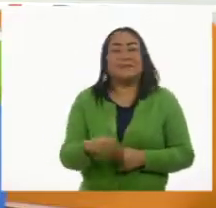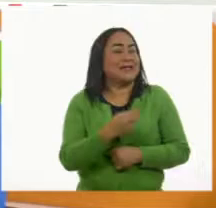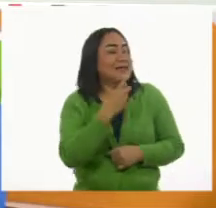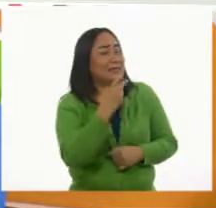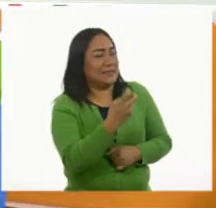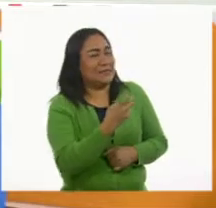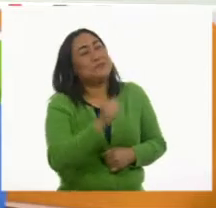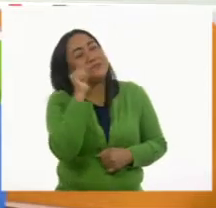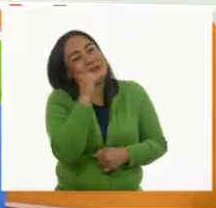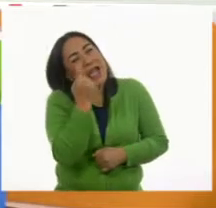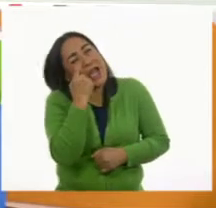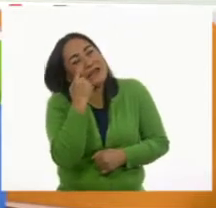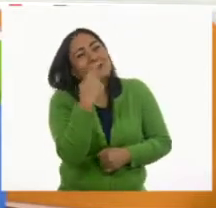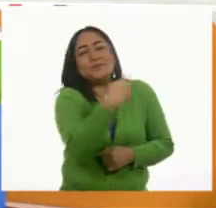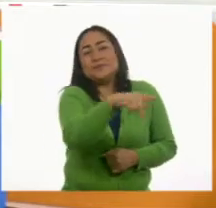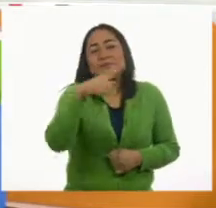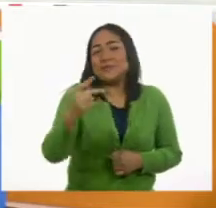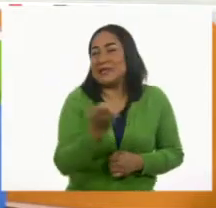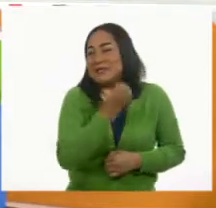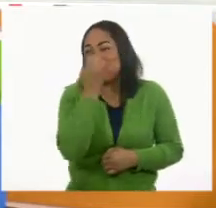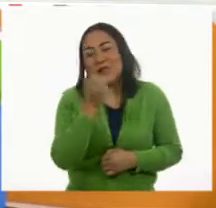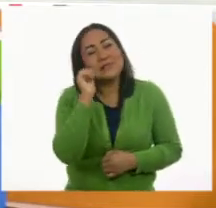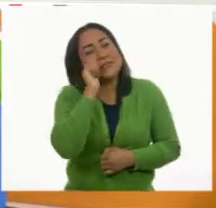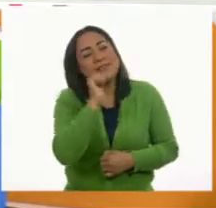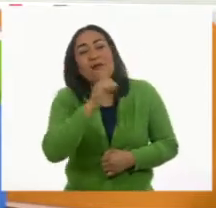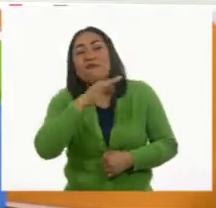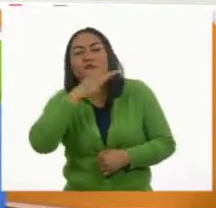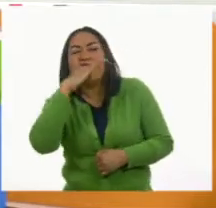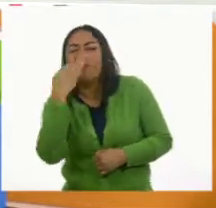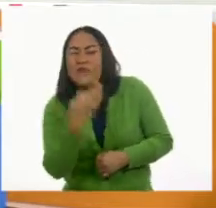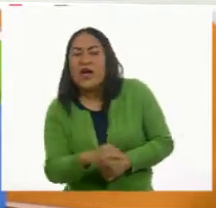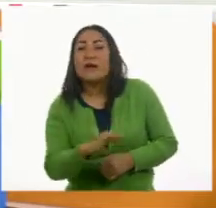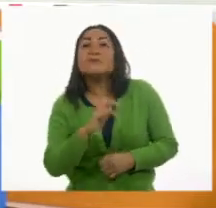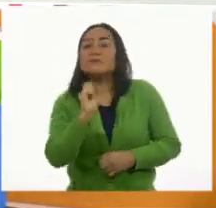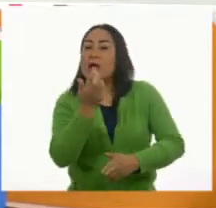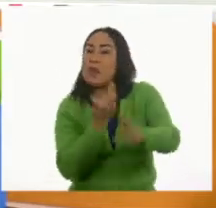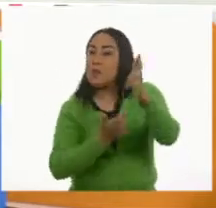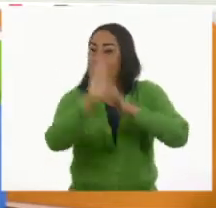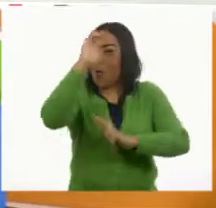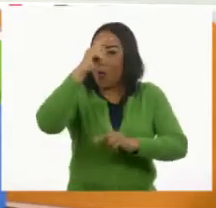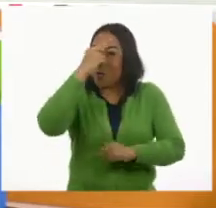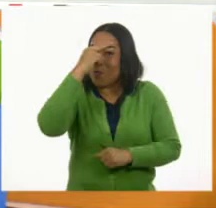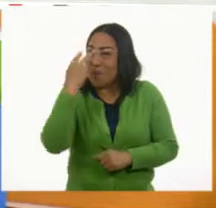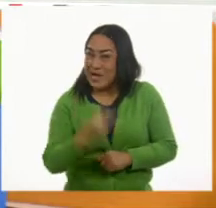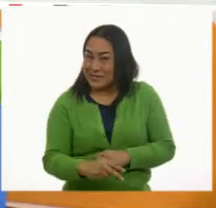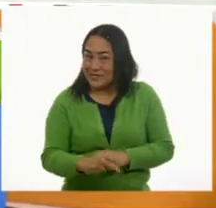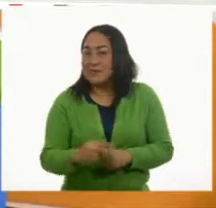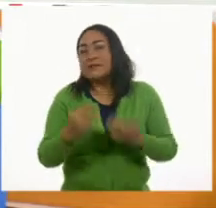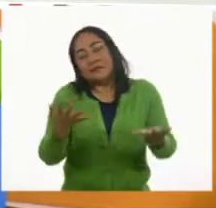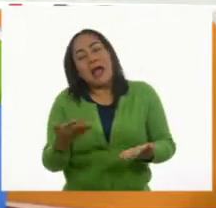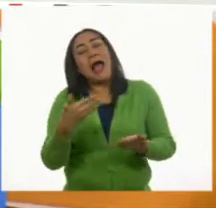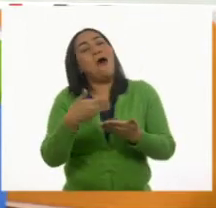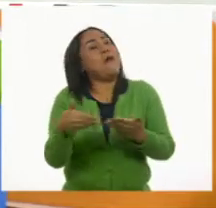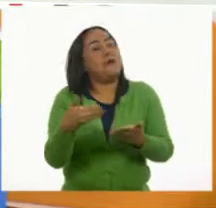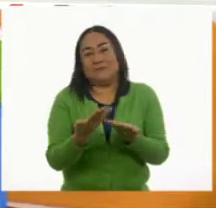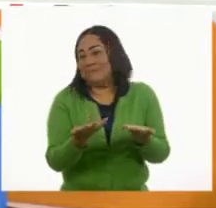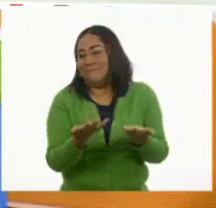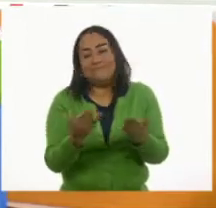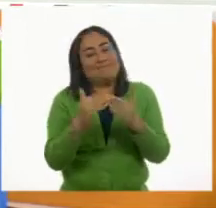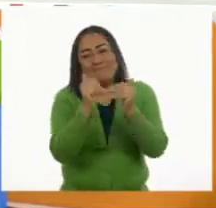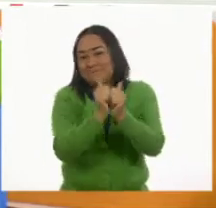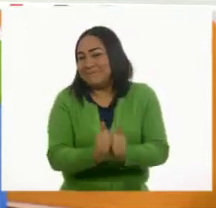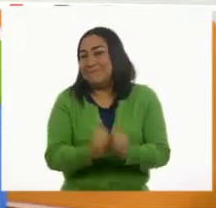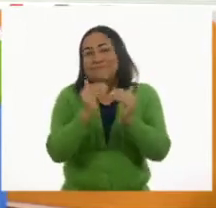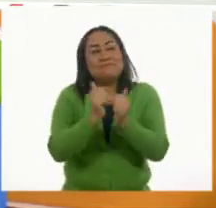estamos en las escuelas, hacemos un festival muy grande sobre la revolución mexicana. Ahorita que estamos en sana distancia, esto